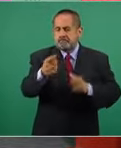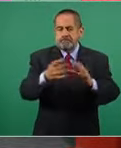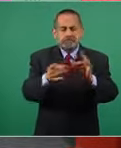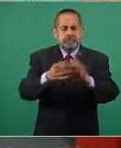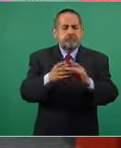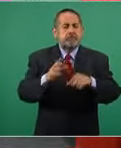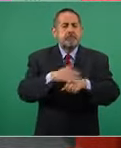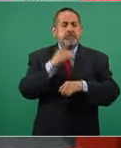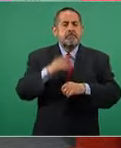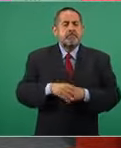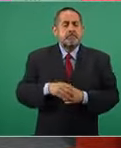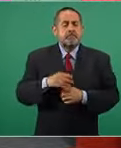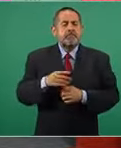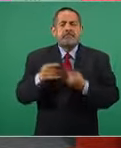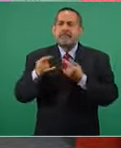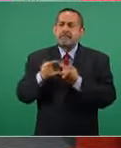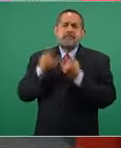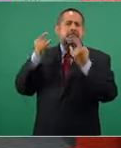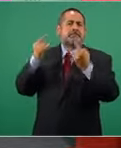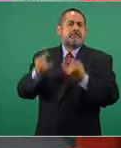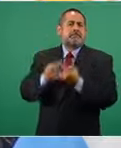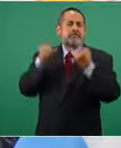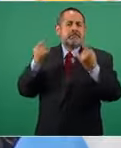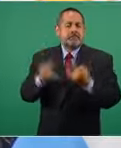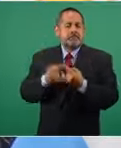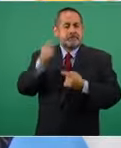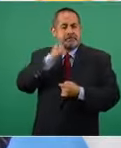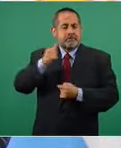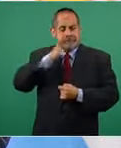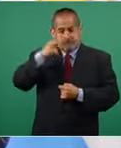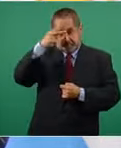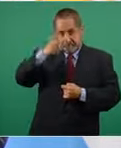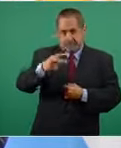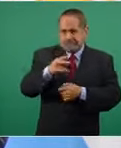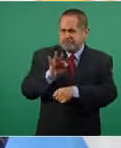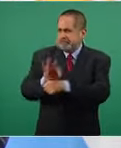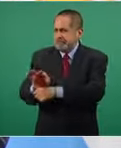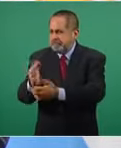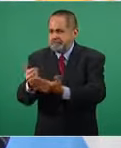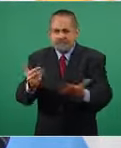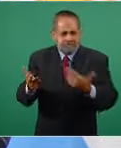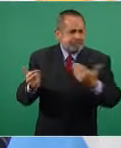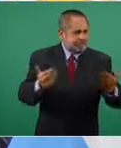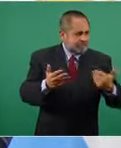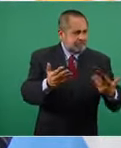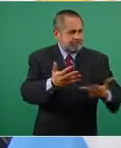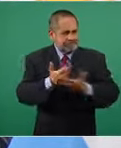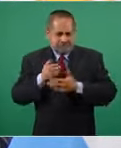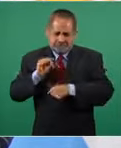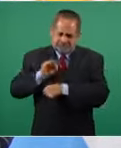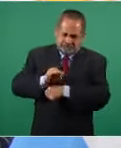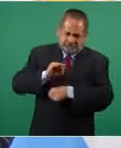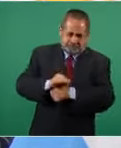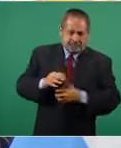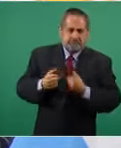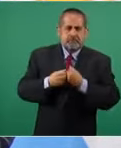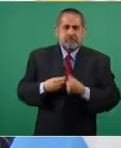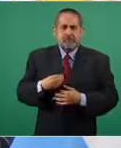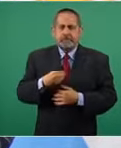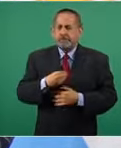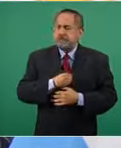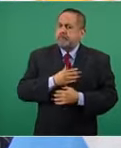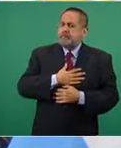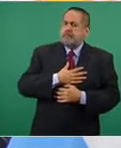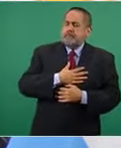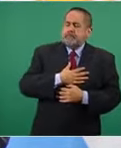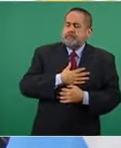la historia de los exiliados y de los refugiados en México para mí tiene mucho que ver. Y me han marcado a fuego en mi amor